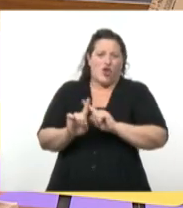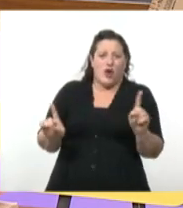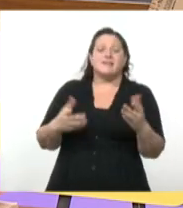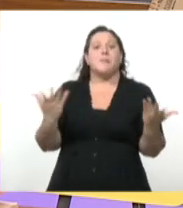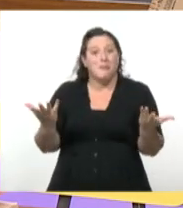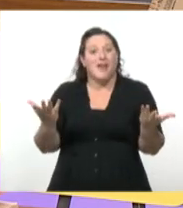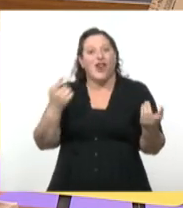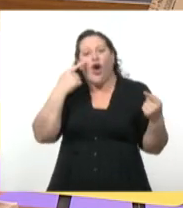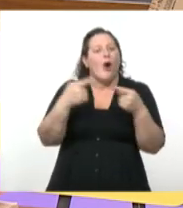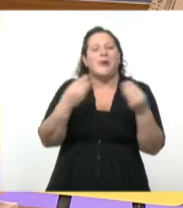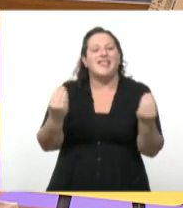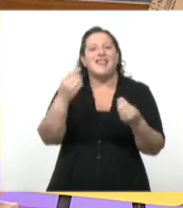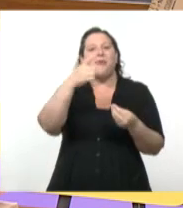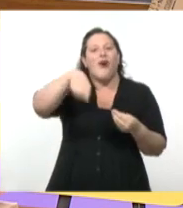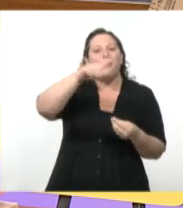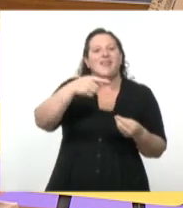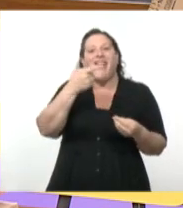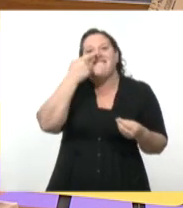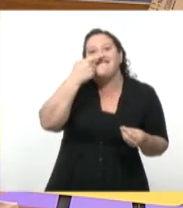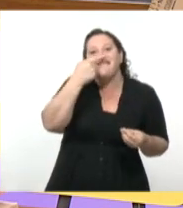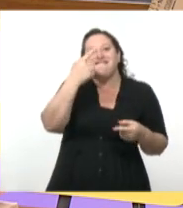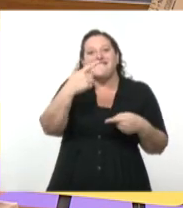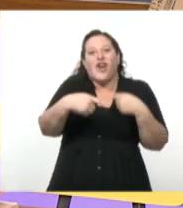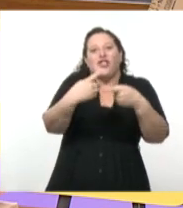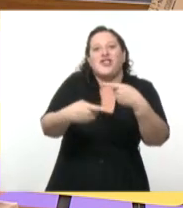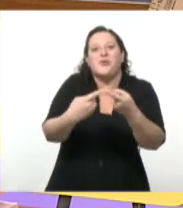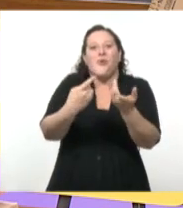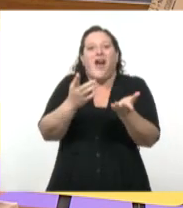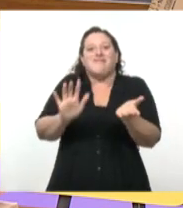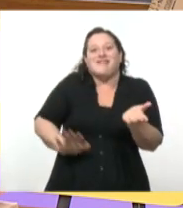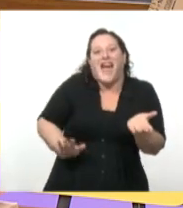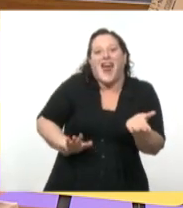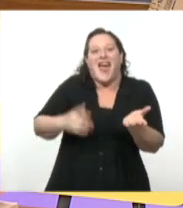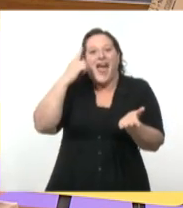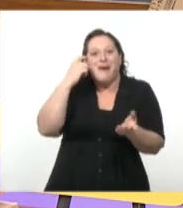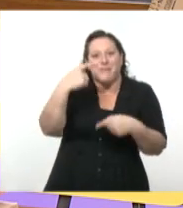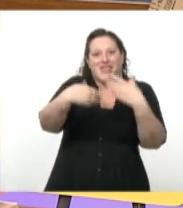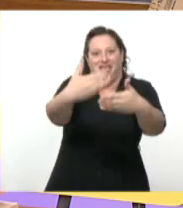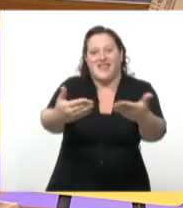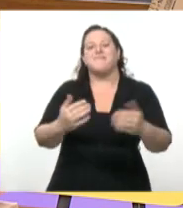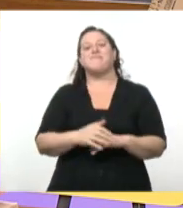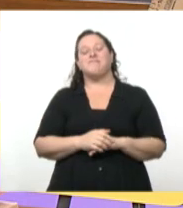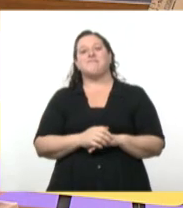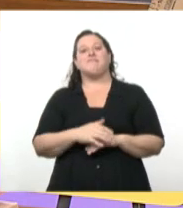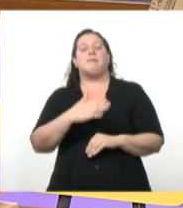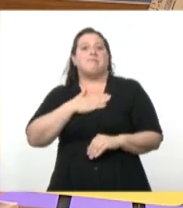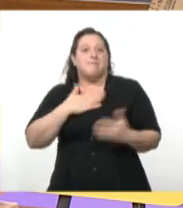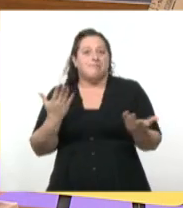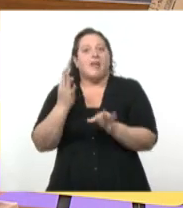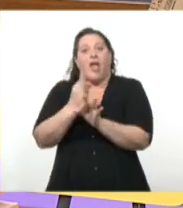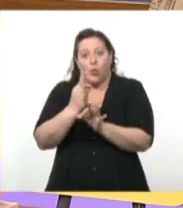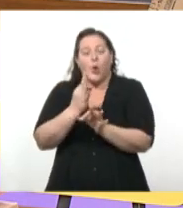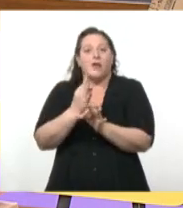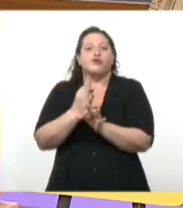deseo por seguir aprendiendo, por seguir conociendo. Yo creo que la educación básicamente está